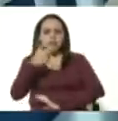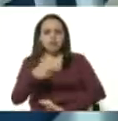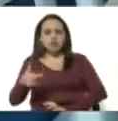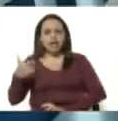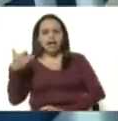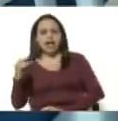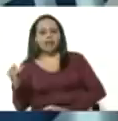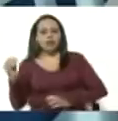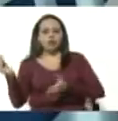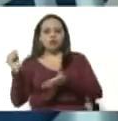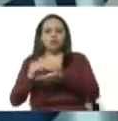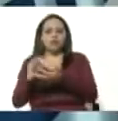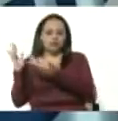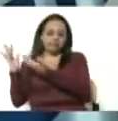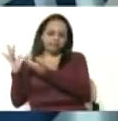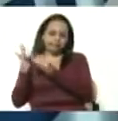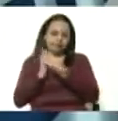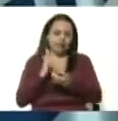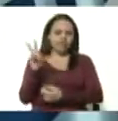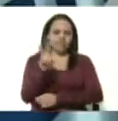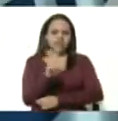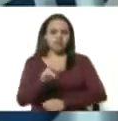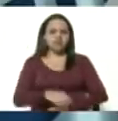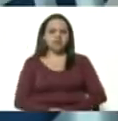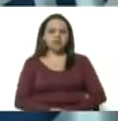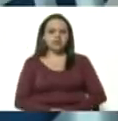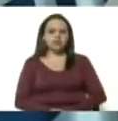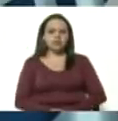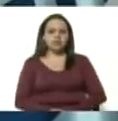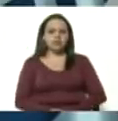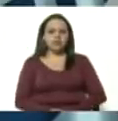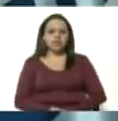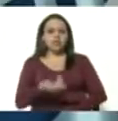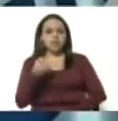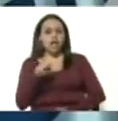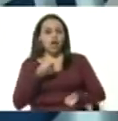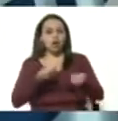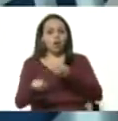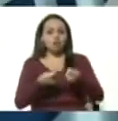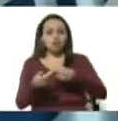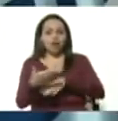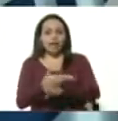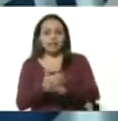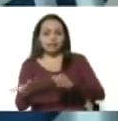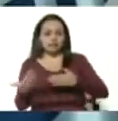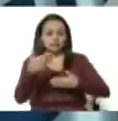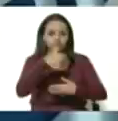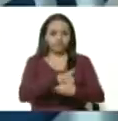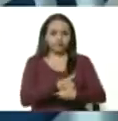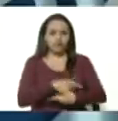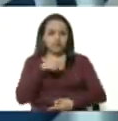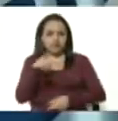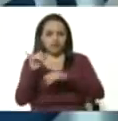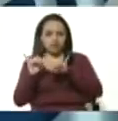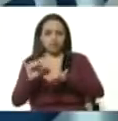regresado por los pasos fronterizos establecidos con controles migratorios de los cuales 3